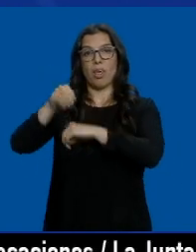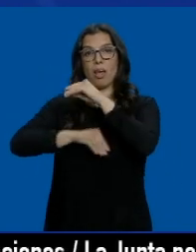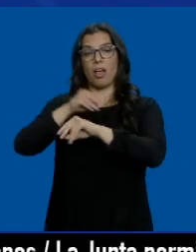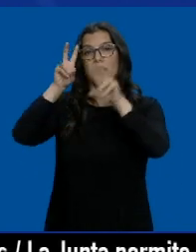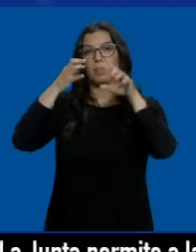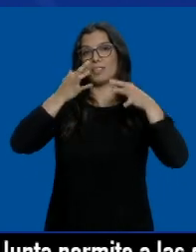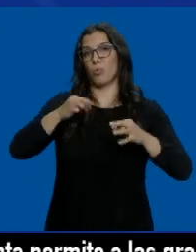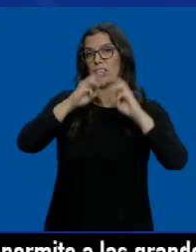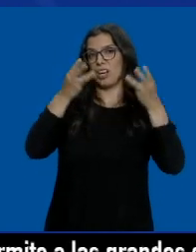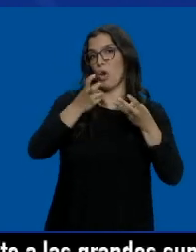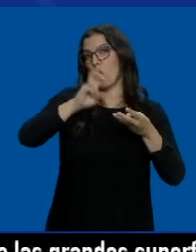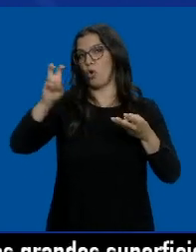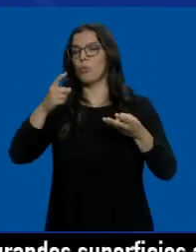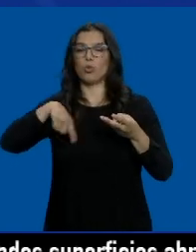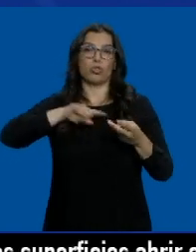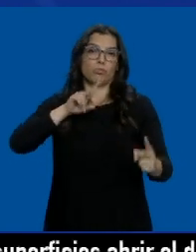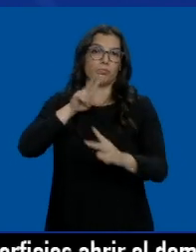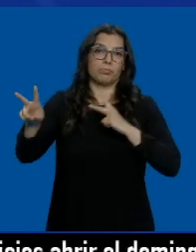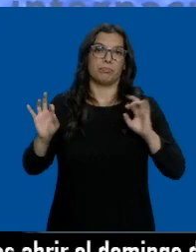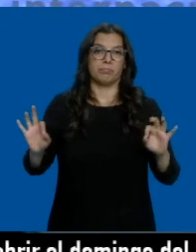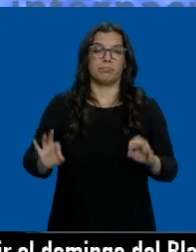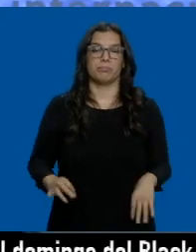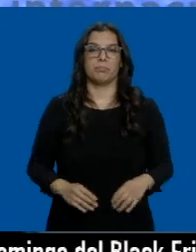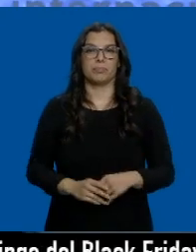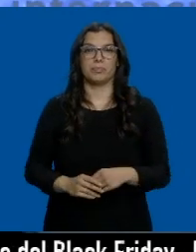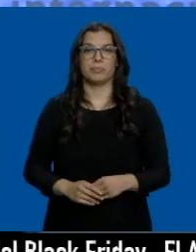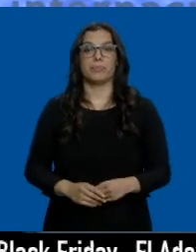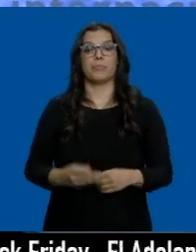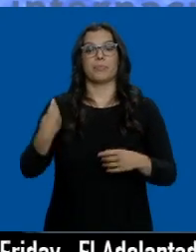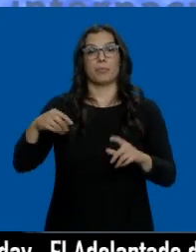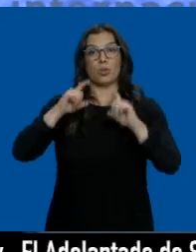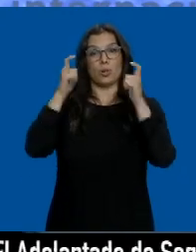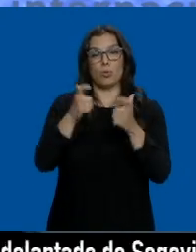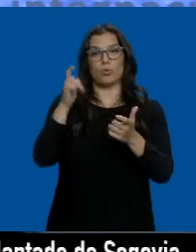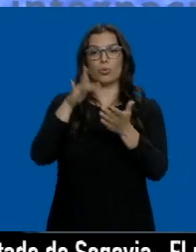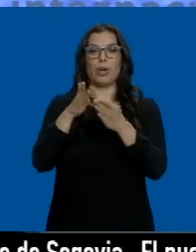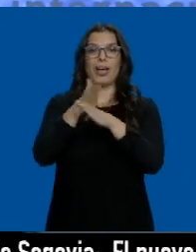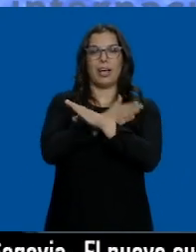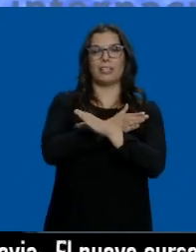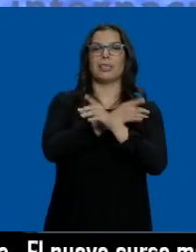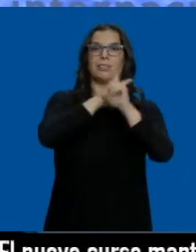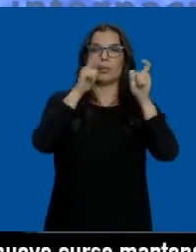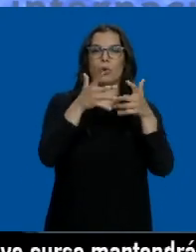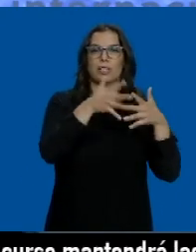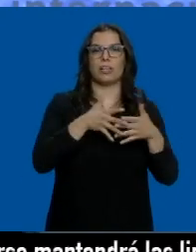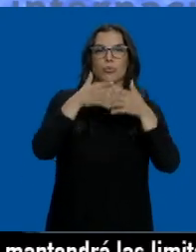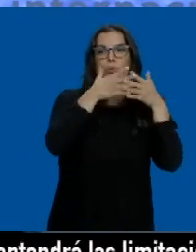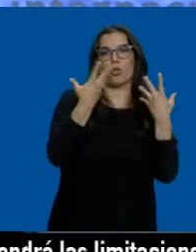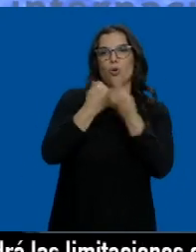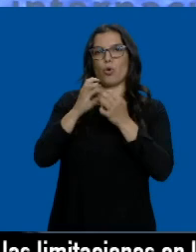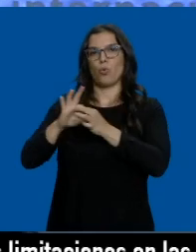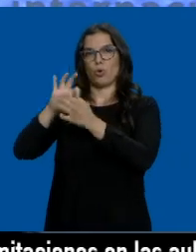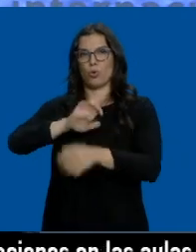algunas otras actividades, responderemos. Ese encuentro llega tras la cumbre entre Estados Unidos y la Unión